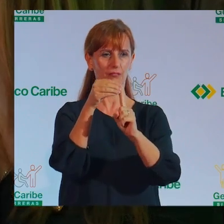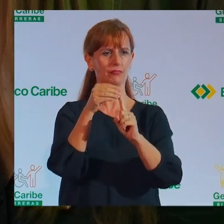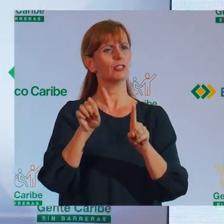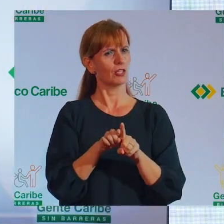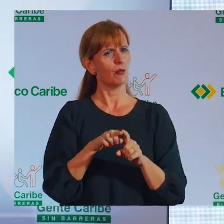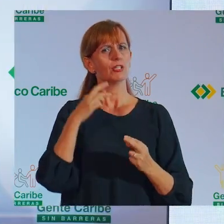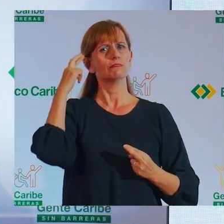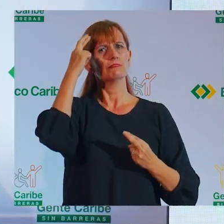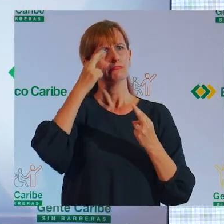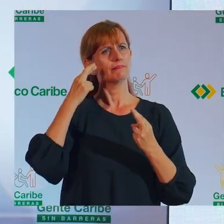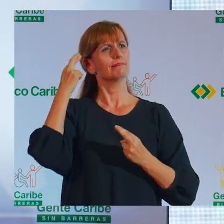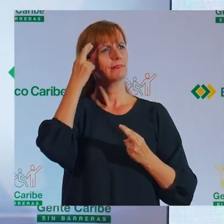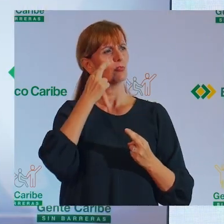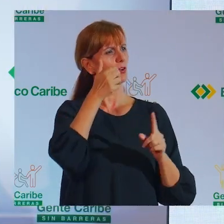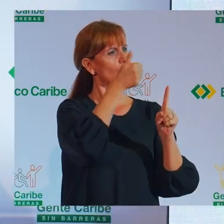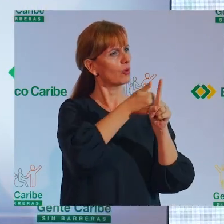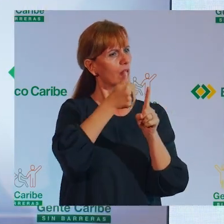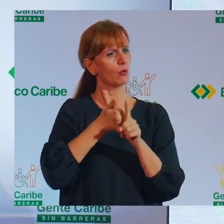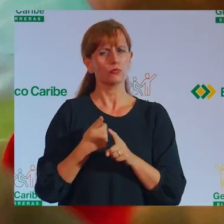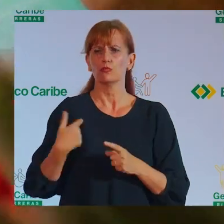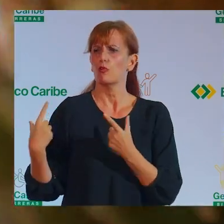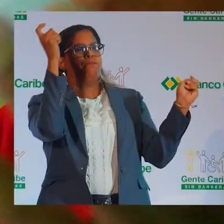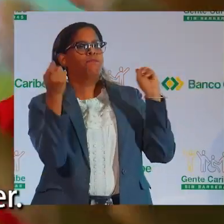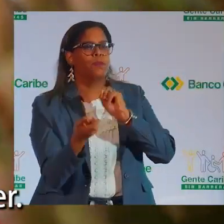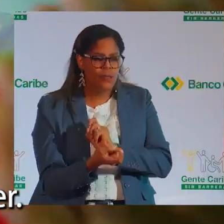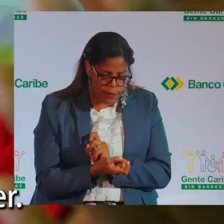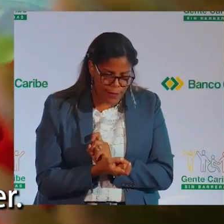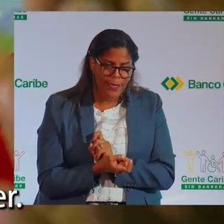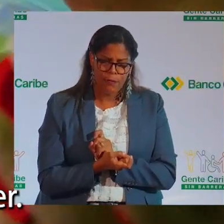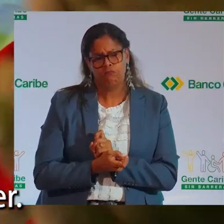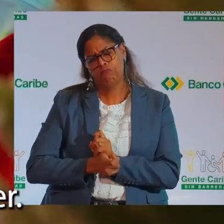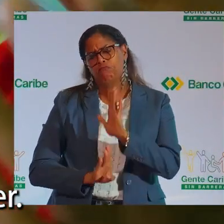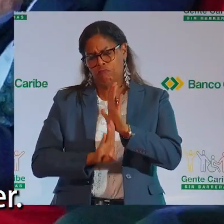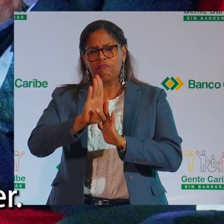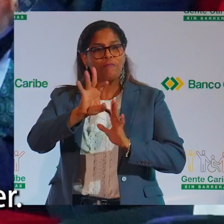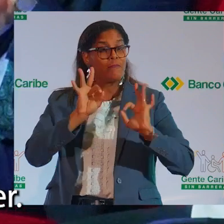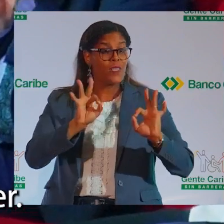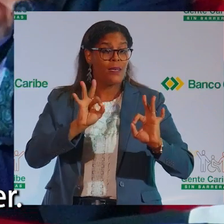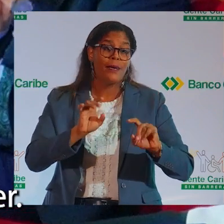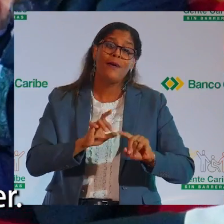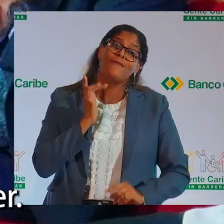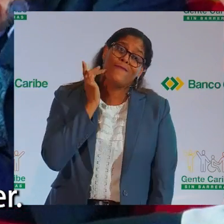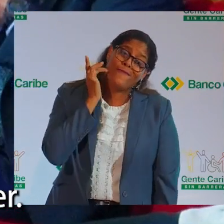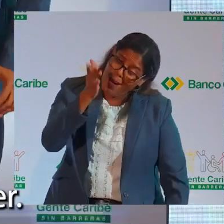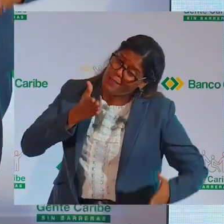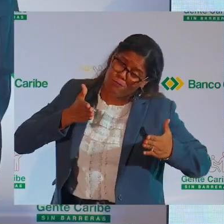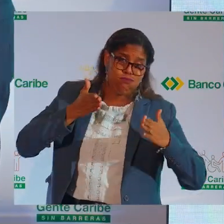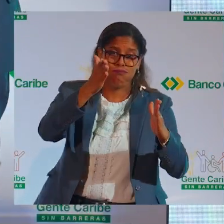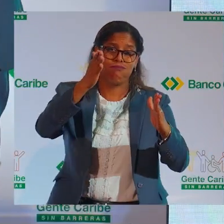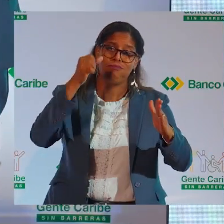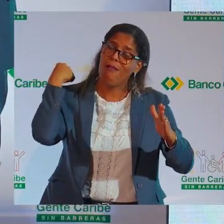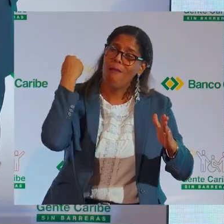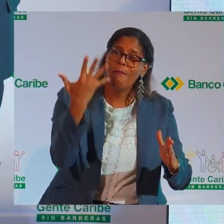sobre nuestro papel como entidad. Hemos avanzado mucho, pero aún queda un gran camino por recorrer.